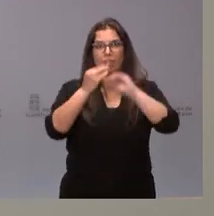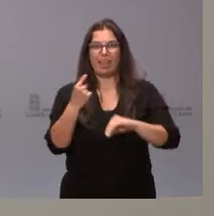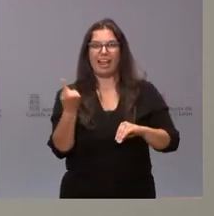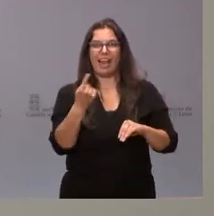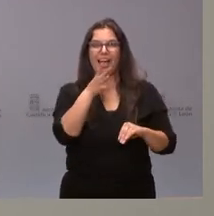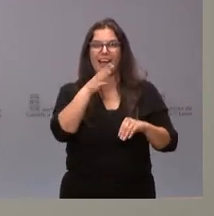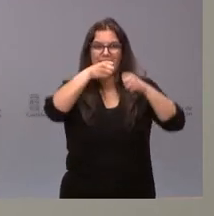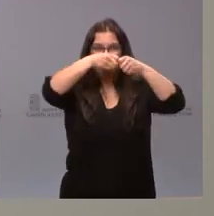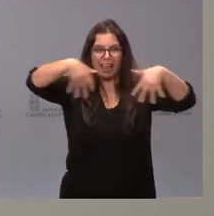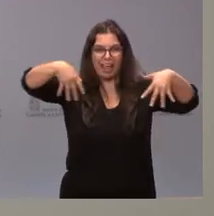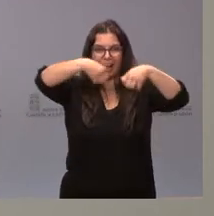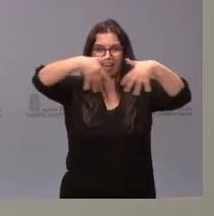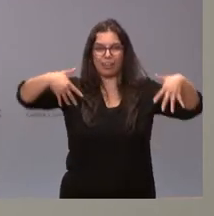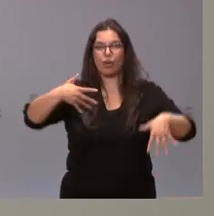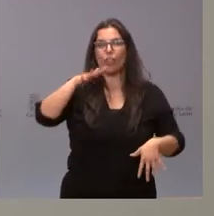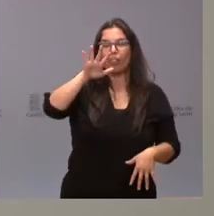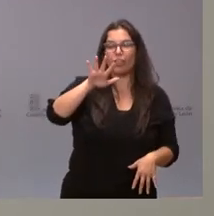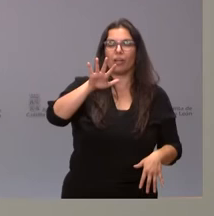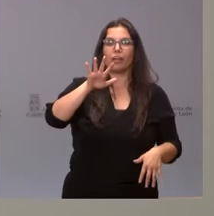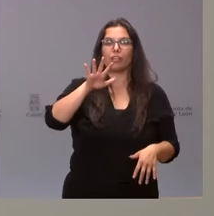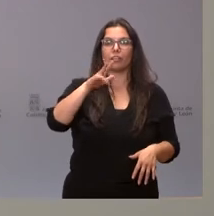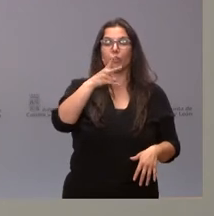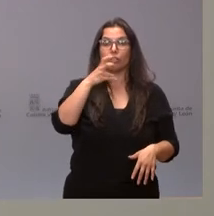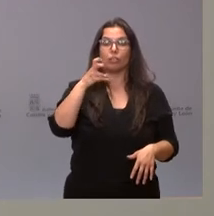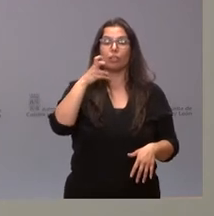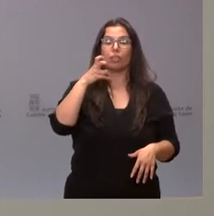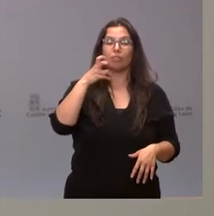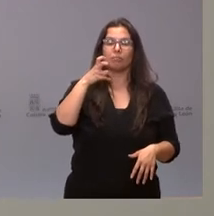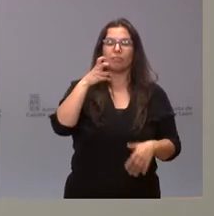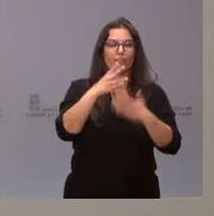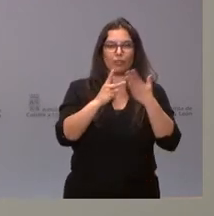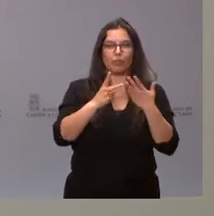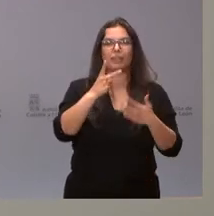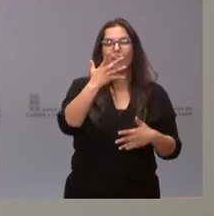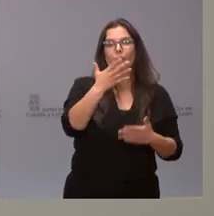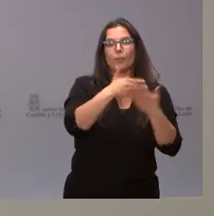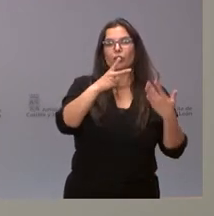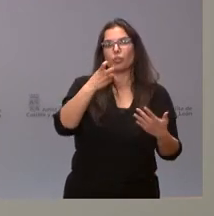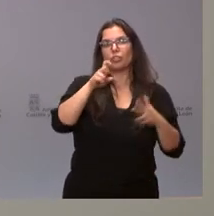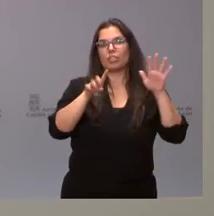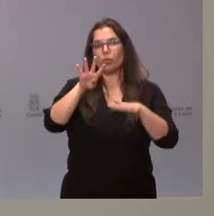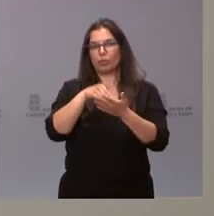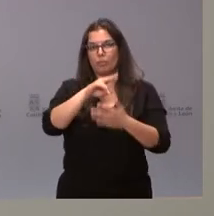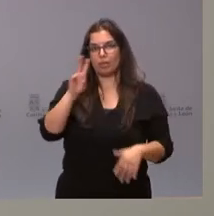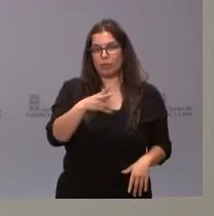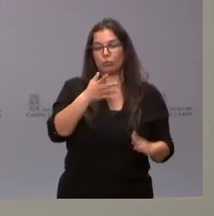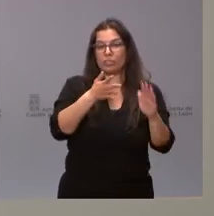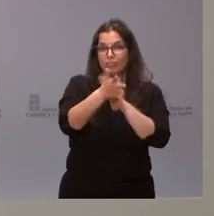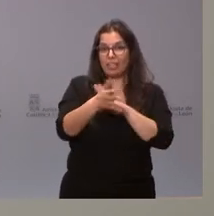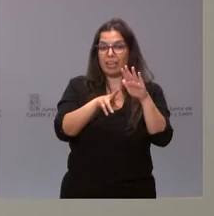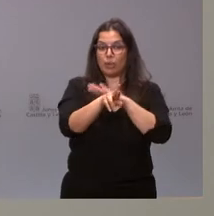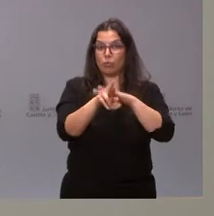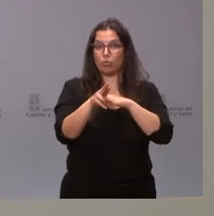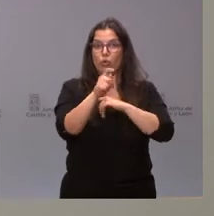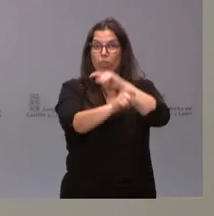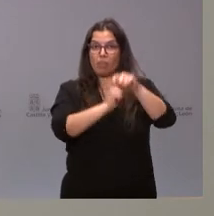millones 264 mil euros, que supone la puesta en valor de más recursos para